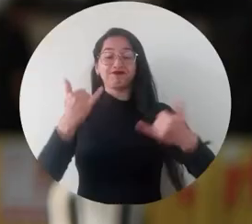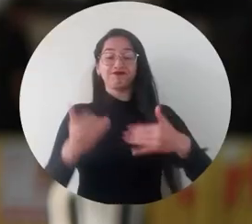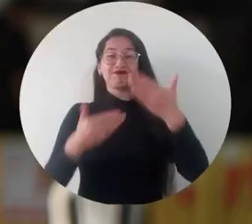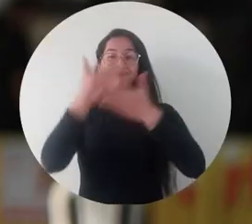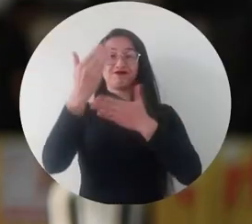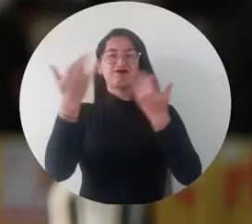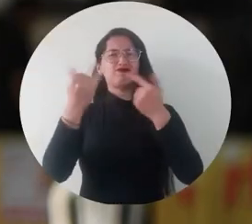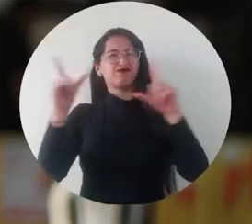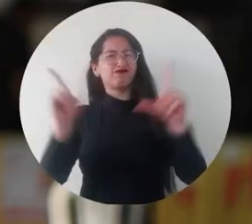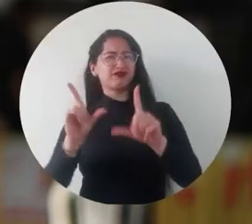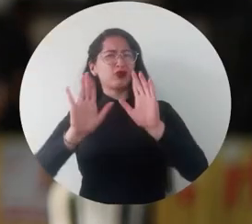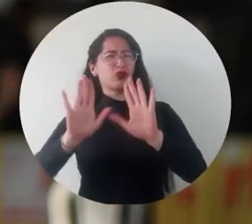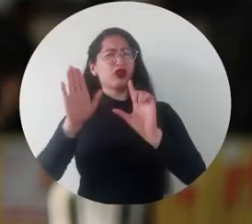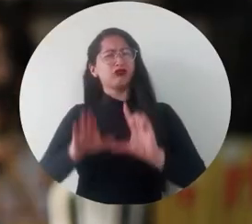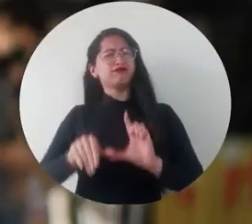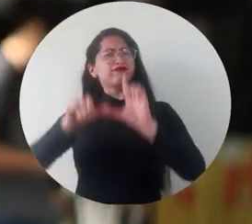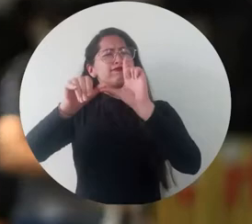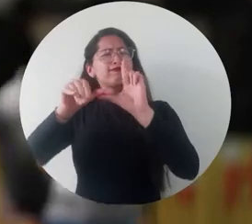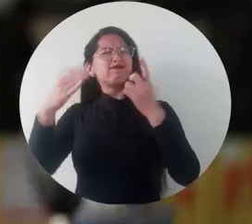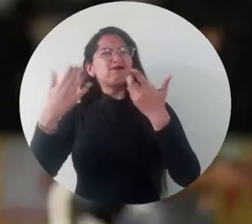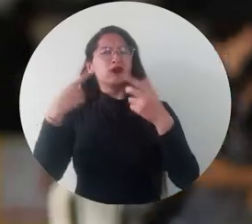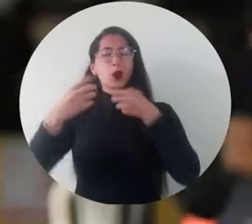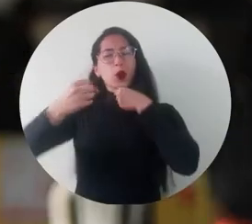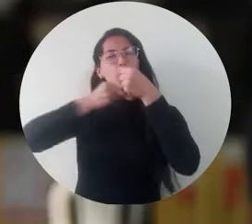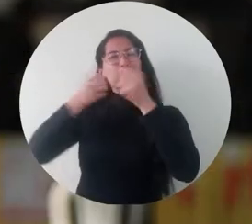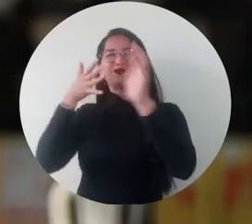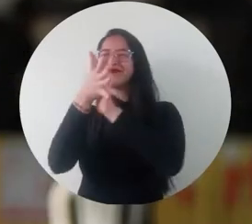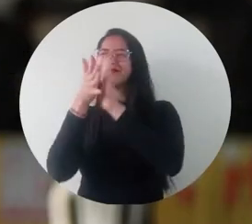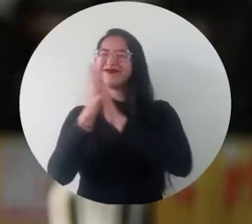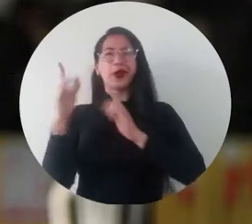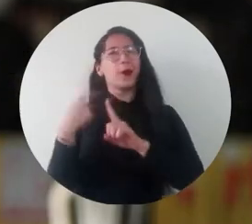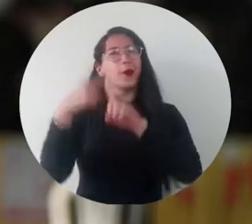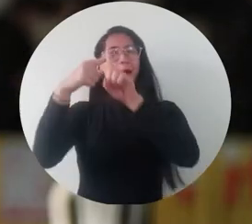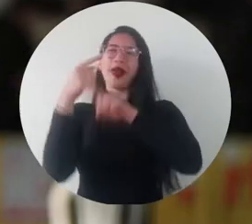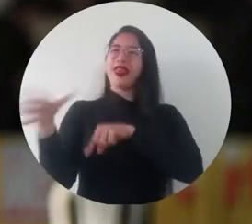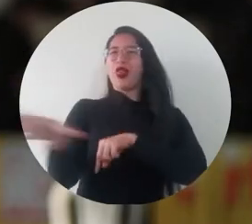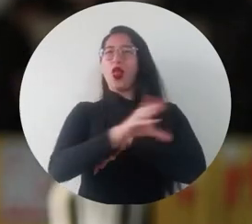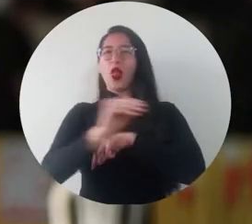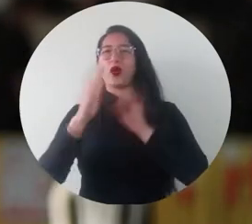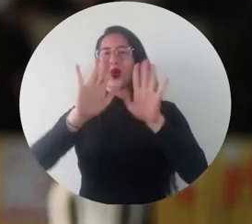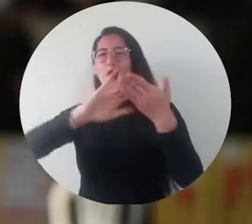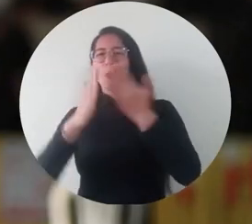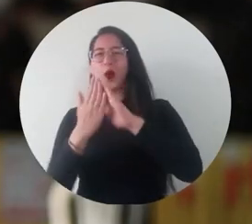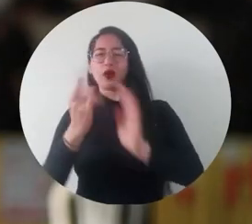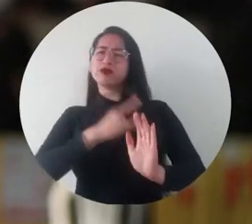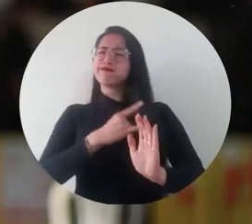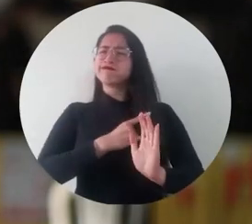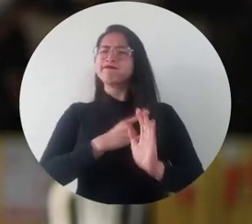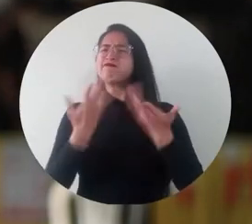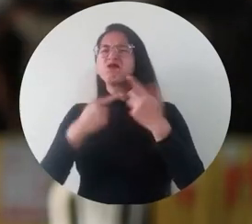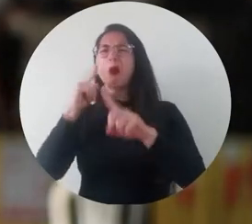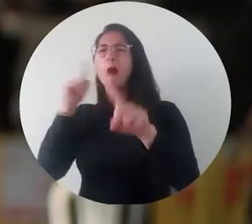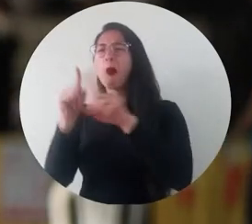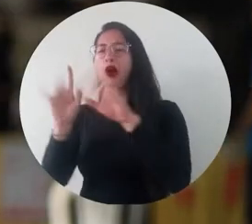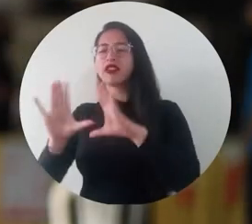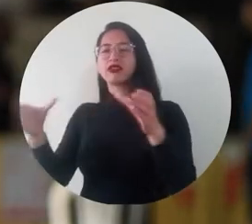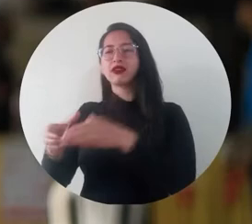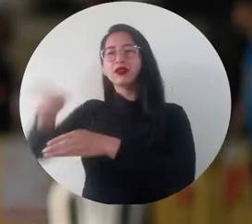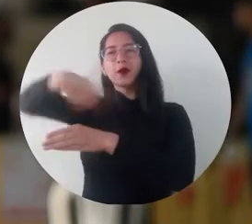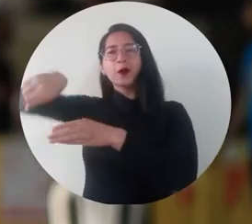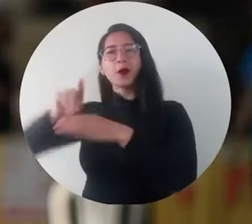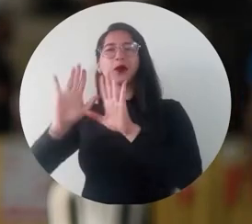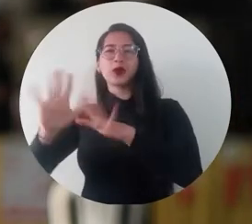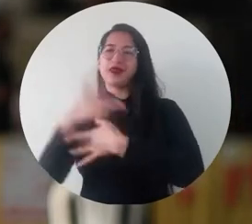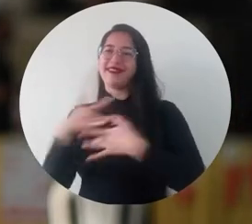Iniciamos esta emisión del Campus TV con noticias positivas para la comunidad universitaria Específicamente para la